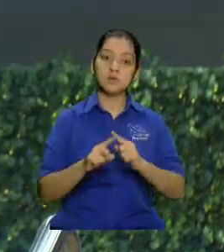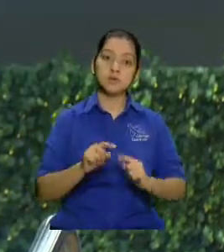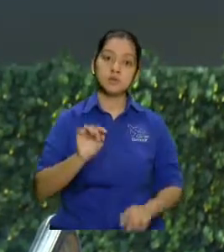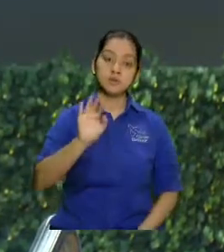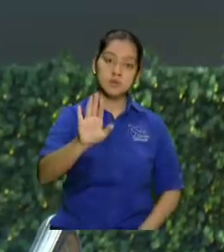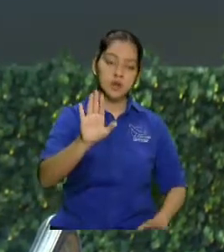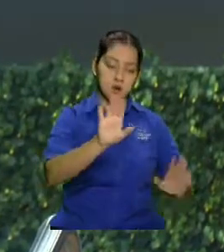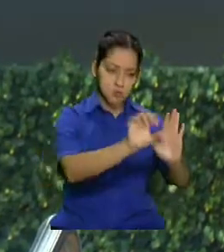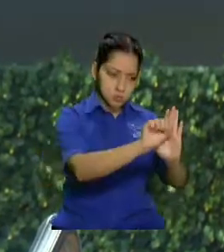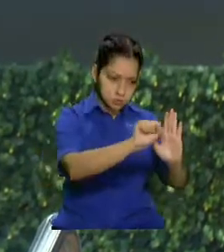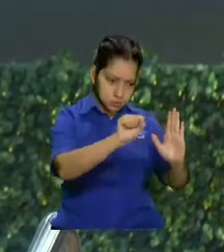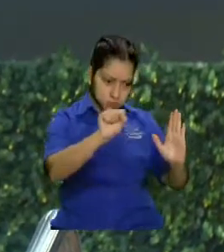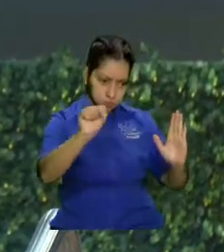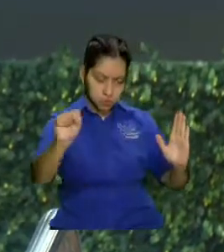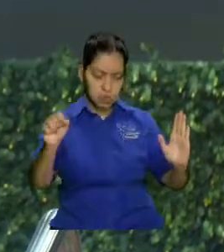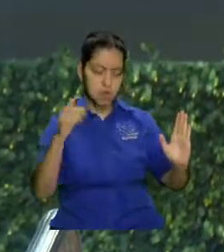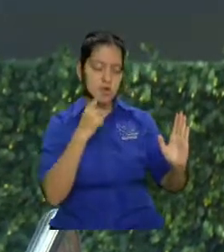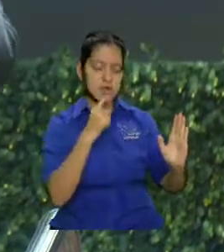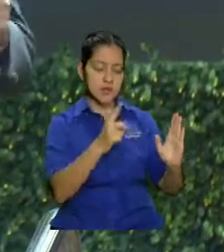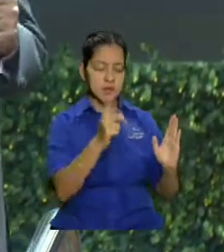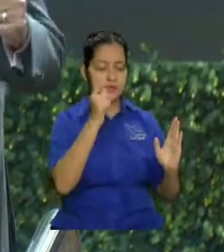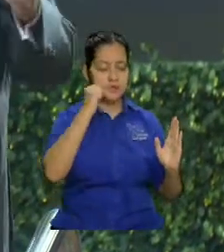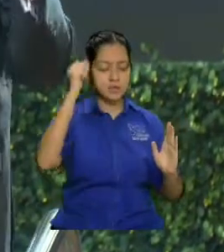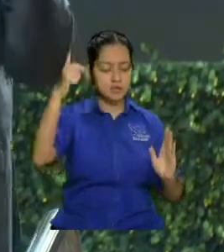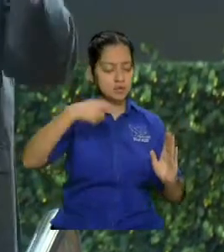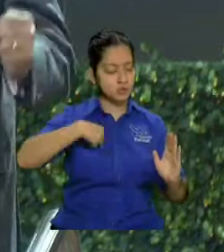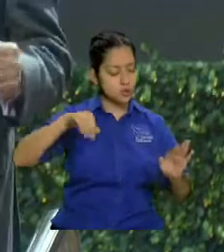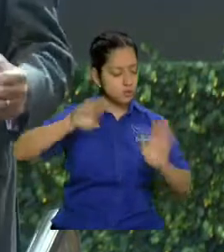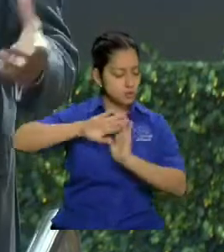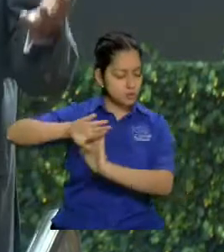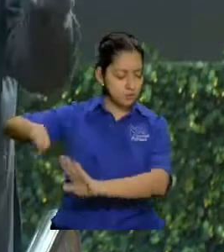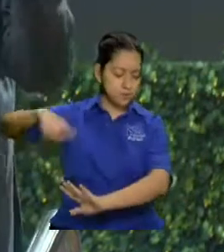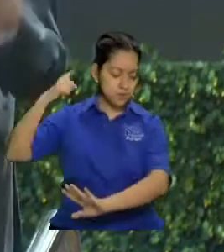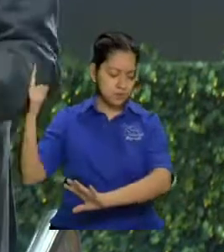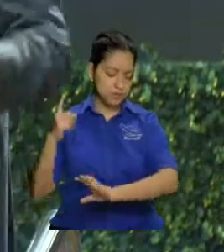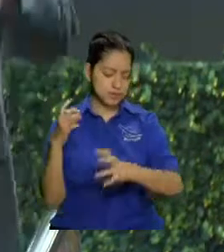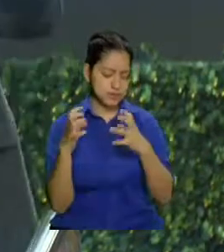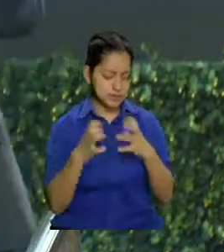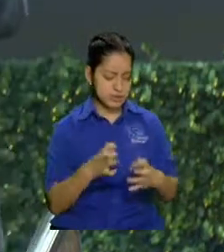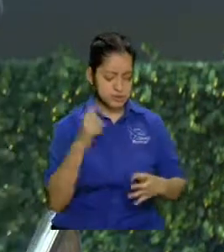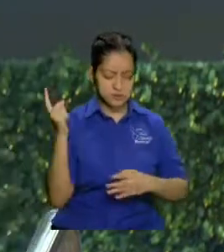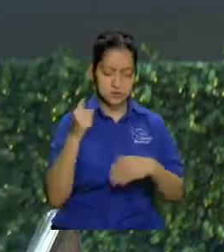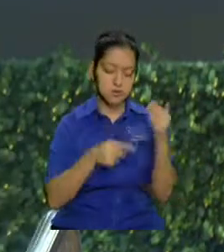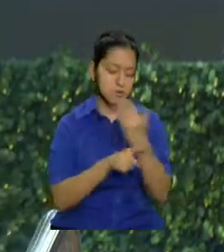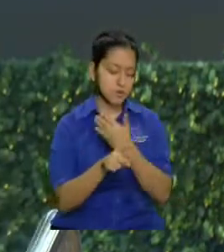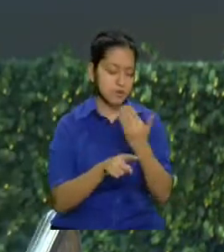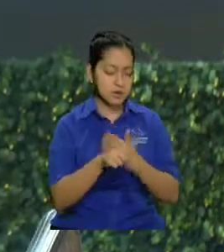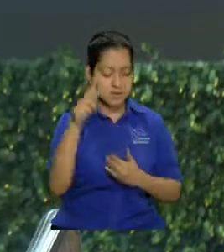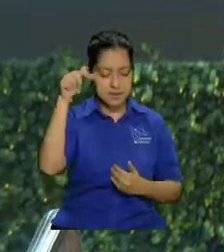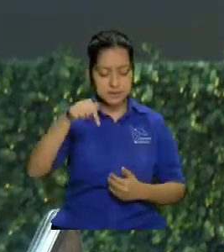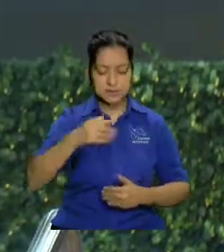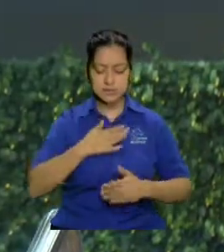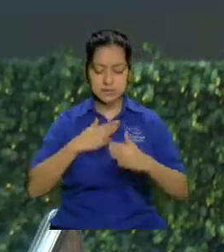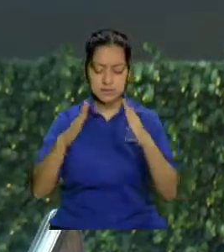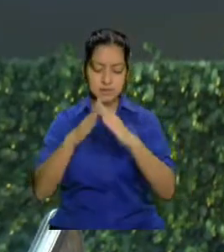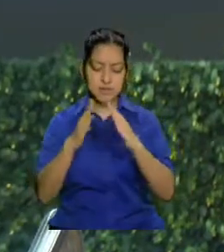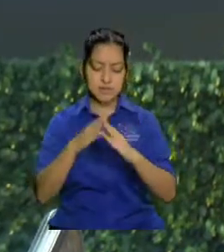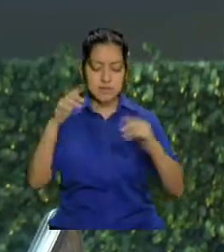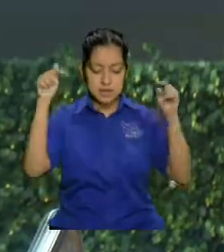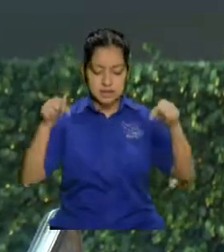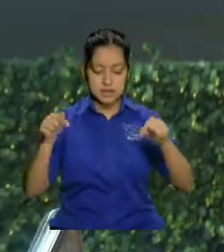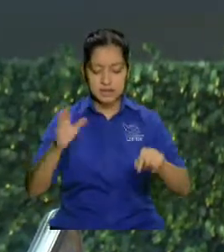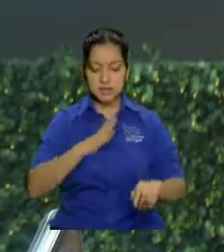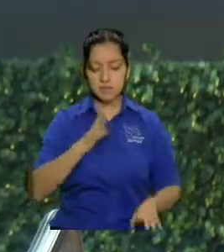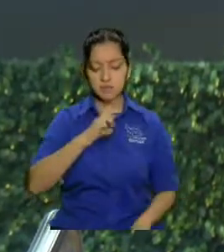y el señor yo me despojo de todo estrés de todo problema se queda atrás este es mi casa este es el oasis de paz